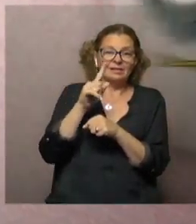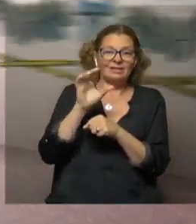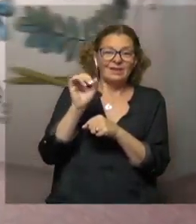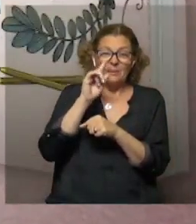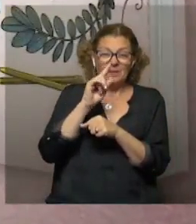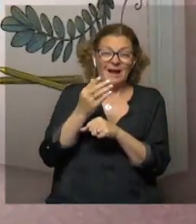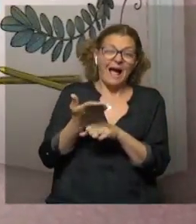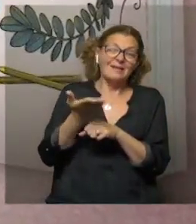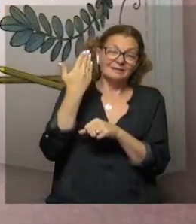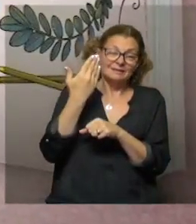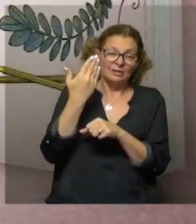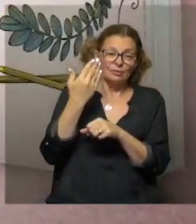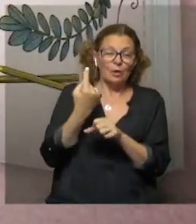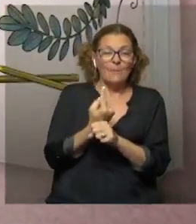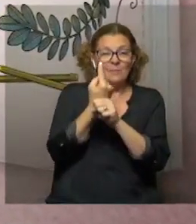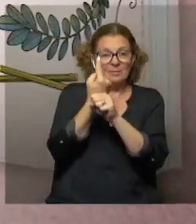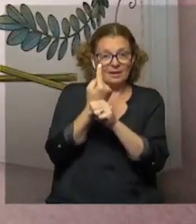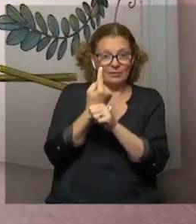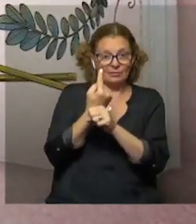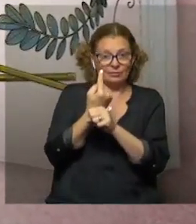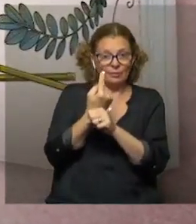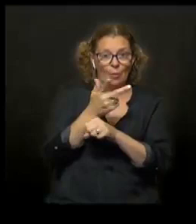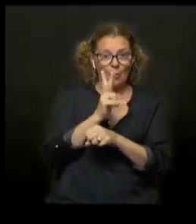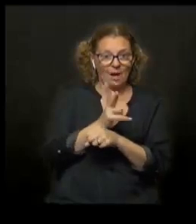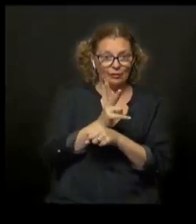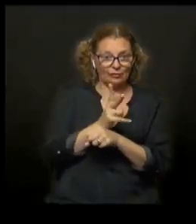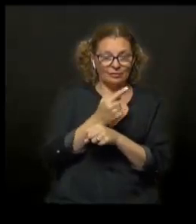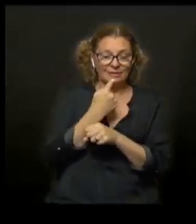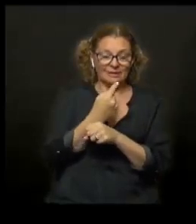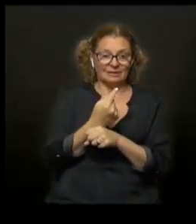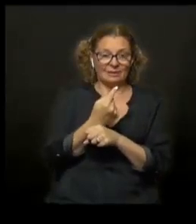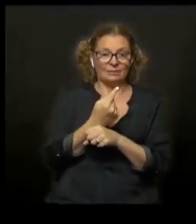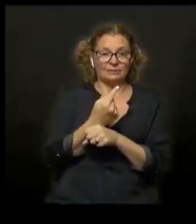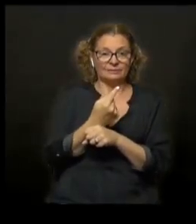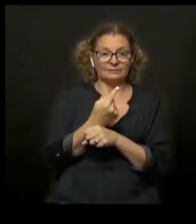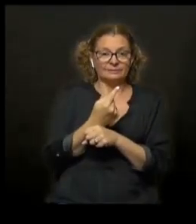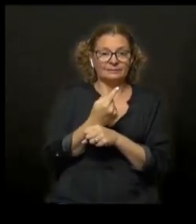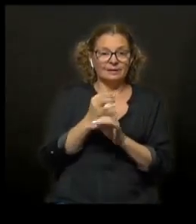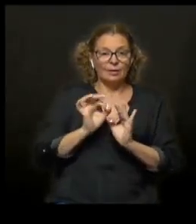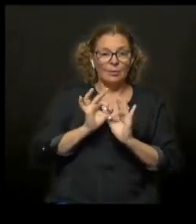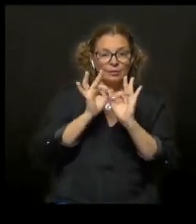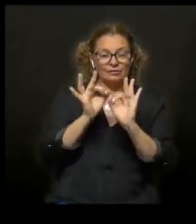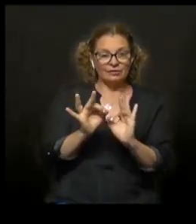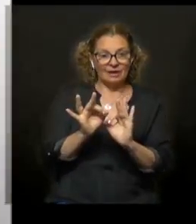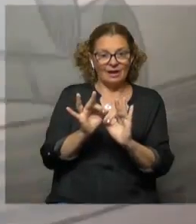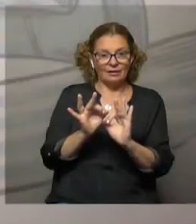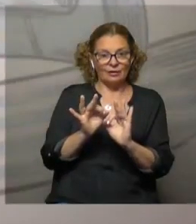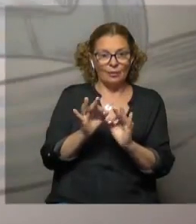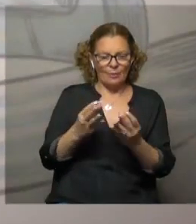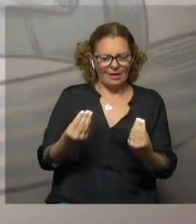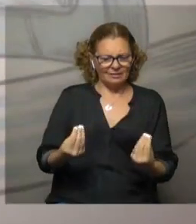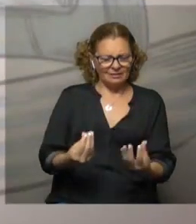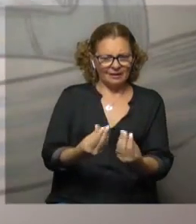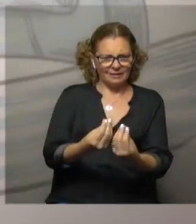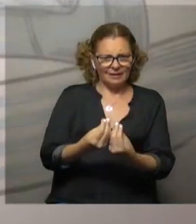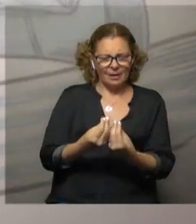años antes, cuando los primeros humanos, digamos, empezaron a llegar al territorio. O es un territorio